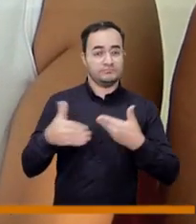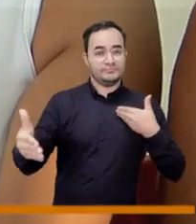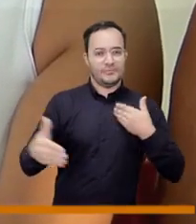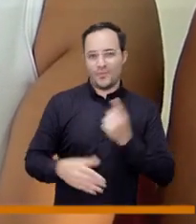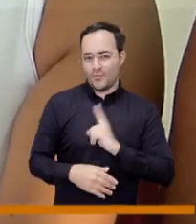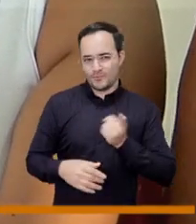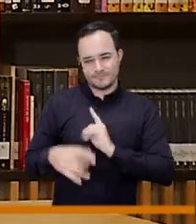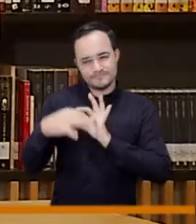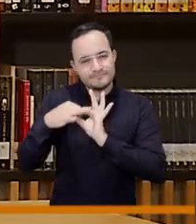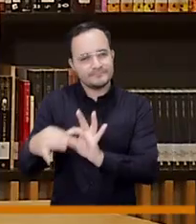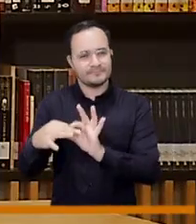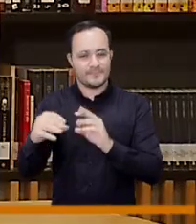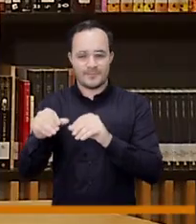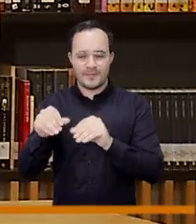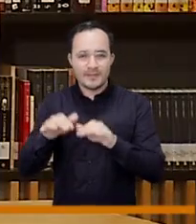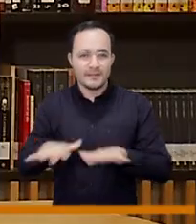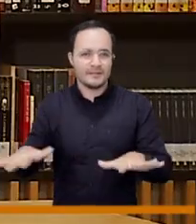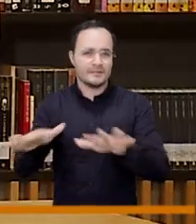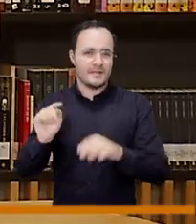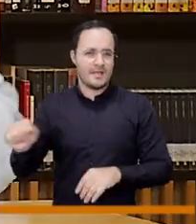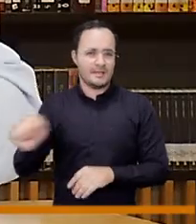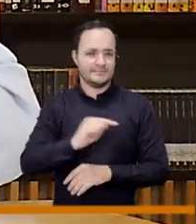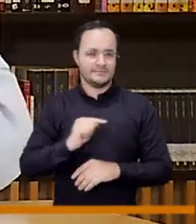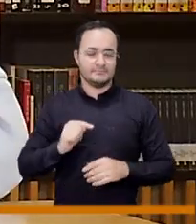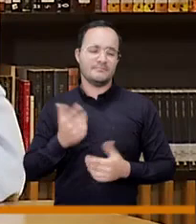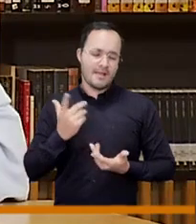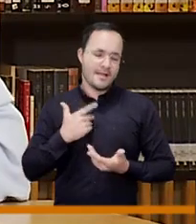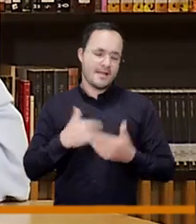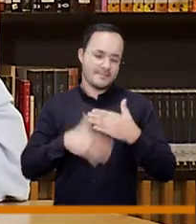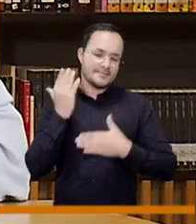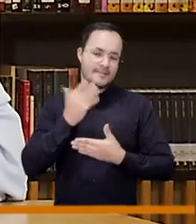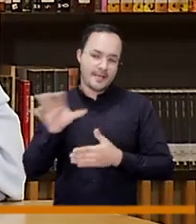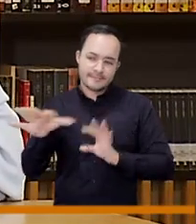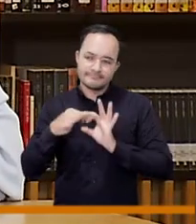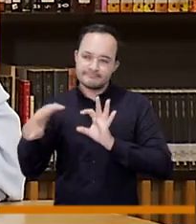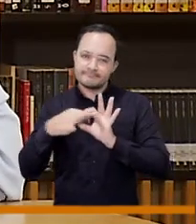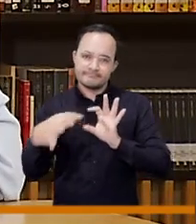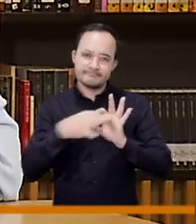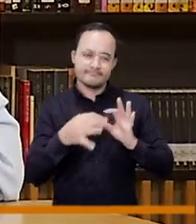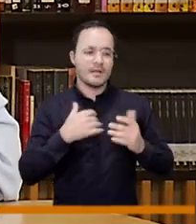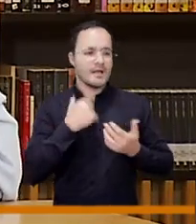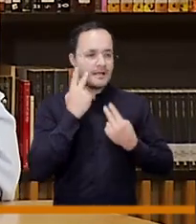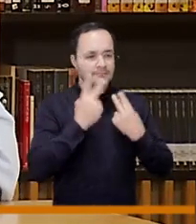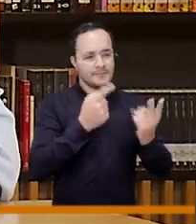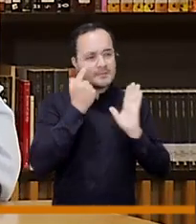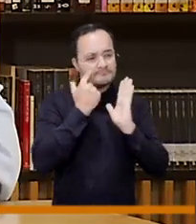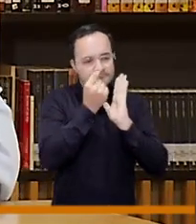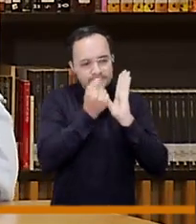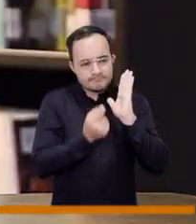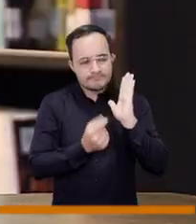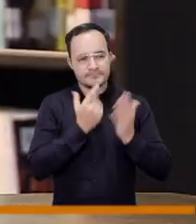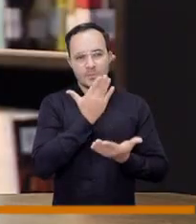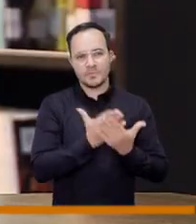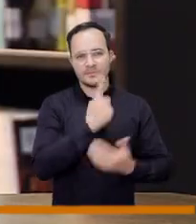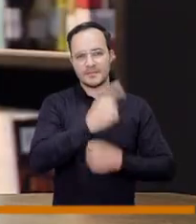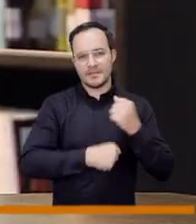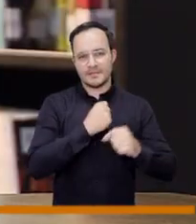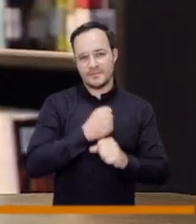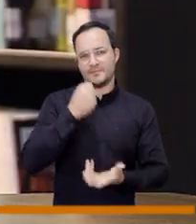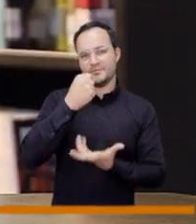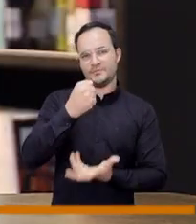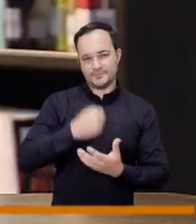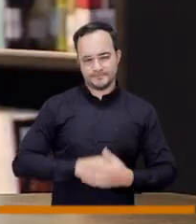desde ahí vamos a empezar a trabajar sobre cuáles son las cosas que se tienen que priorizar para el próximo año realmente